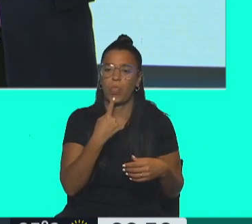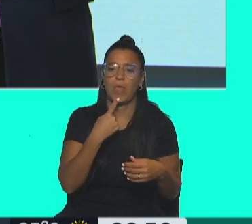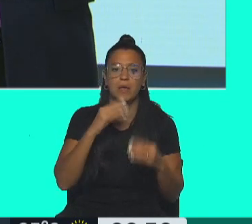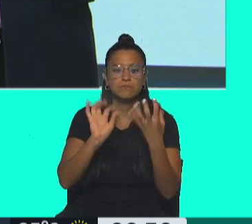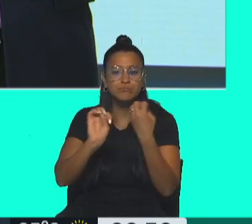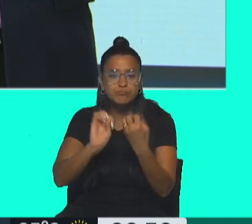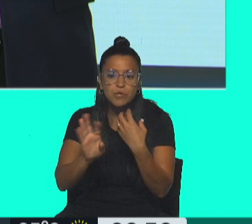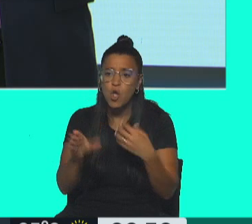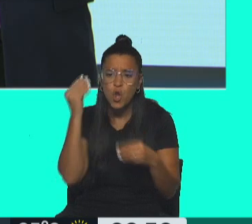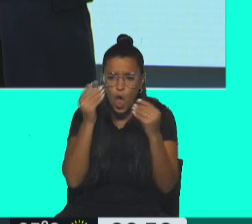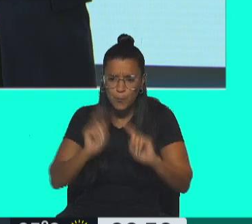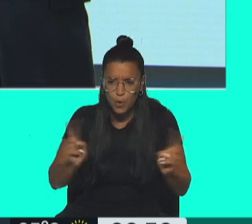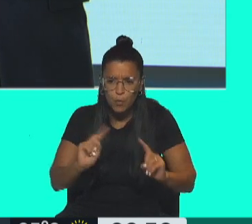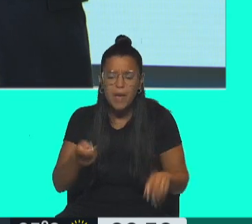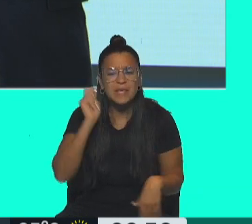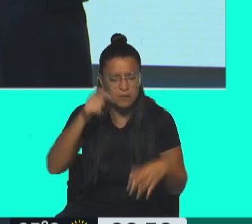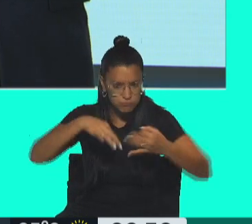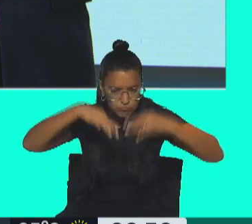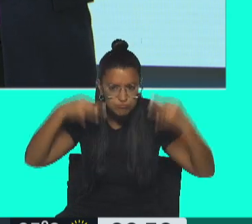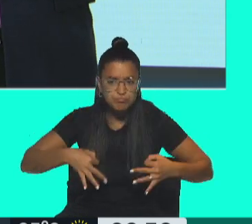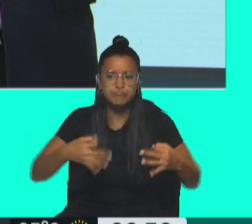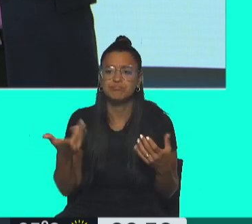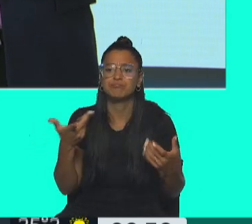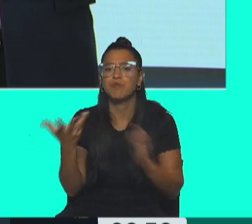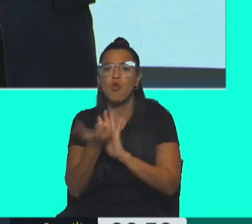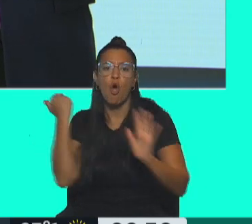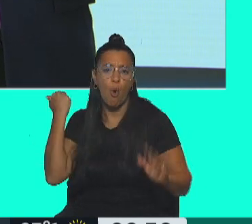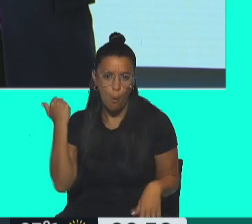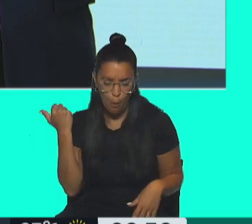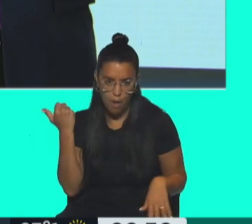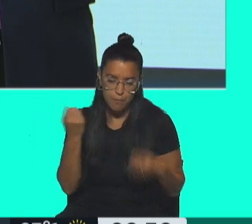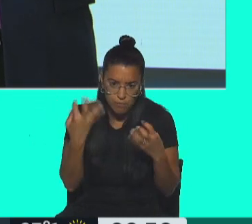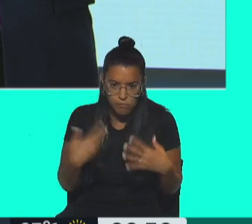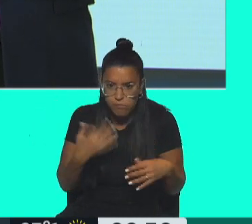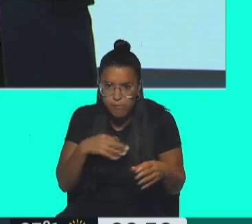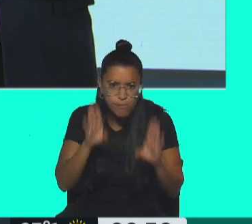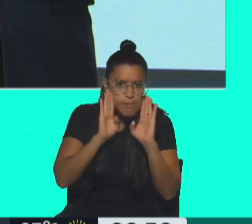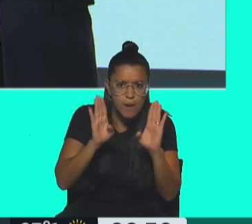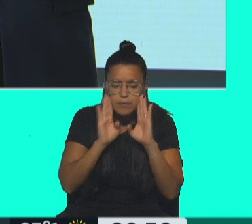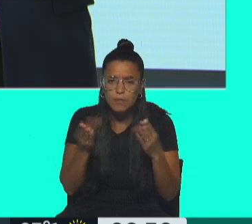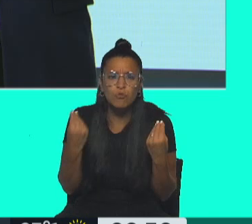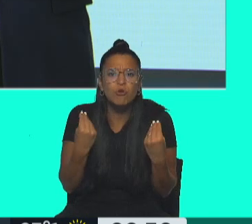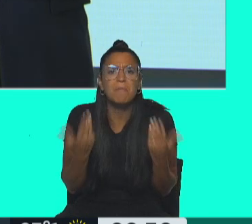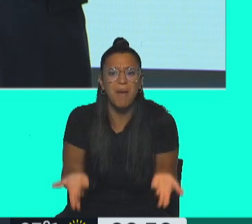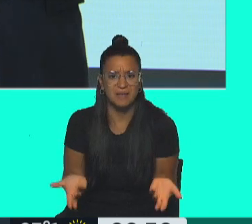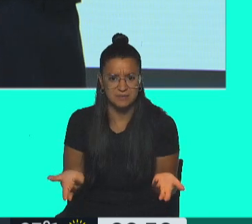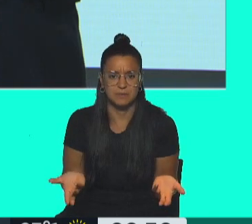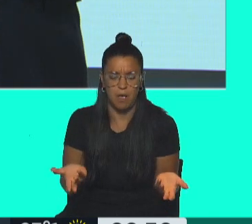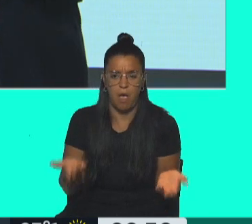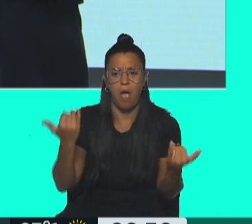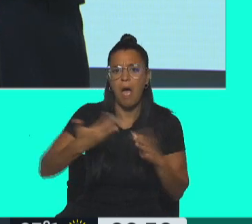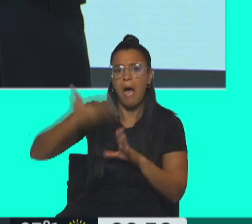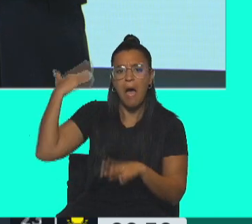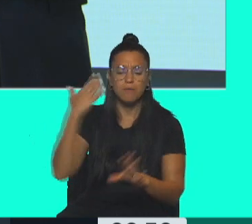preocupados por saber quién concretó este supuesto hackeo, ¿no? Porque deberían estar muy atentos a, bueno, qué es lo que está pasando. Hubo